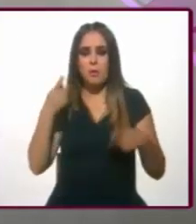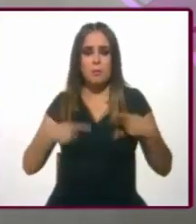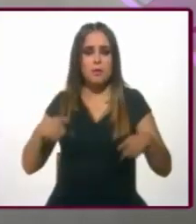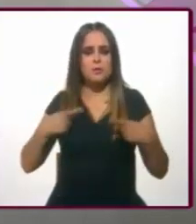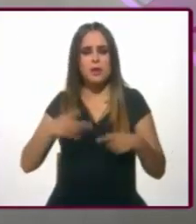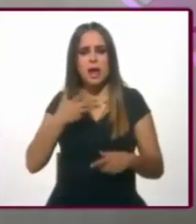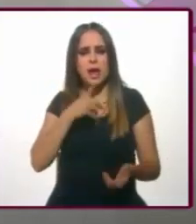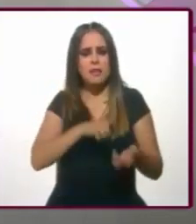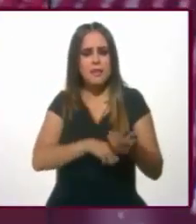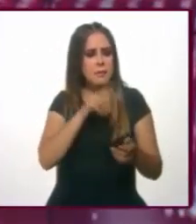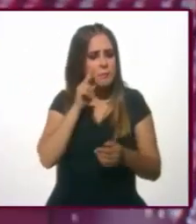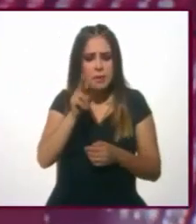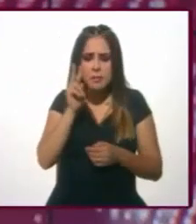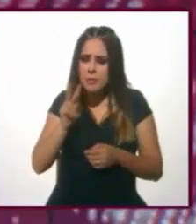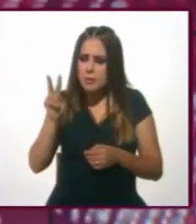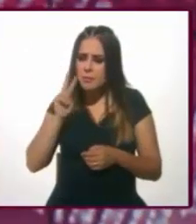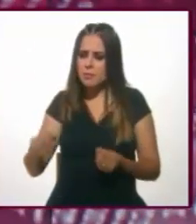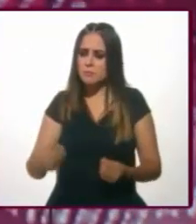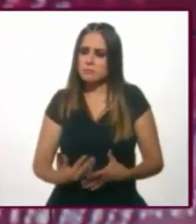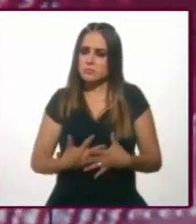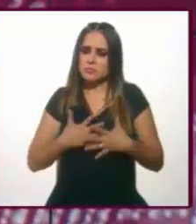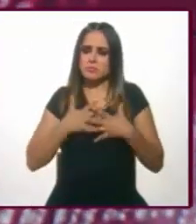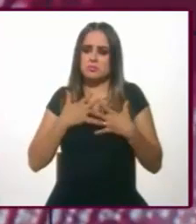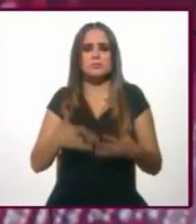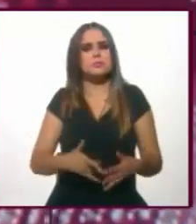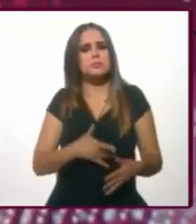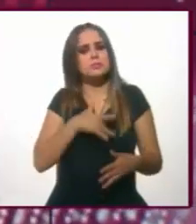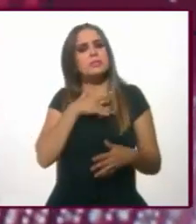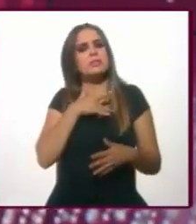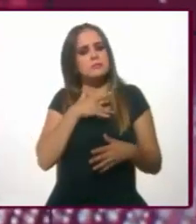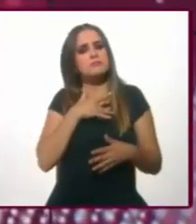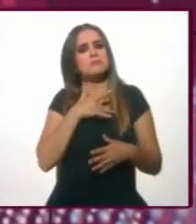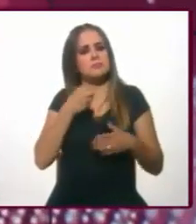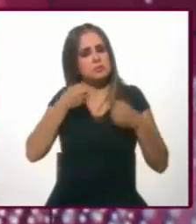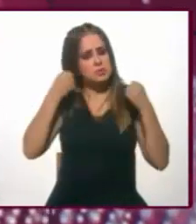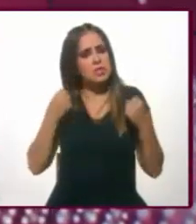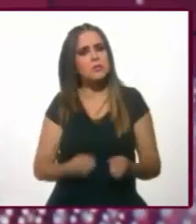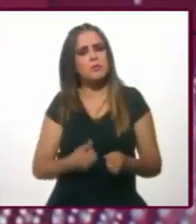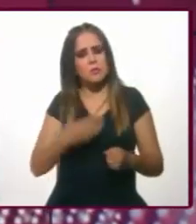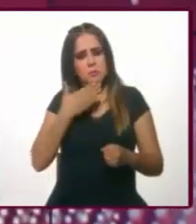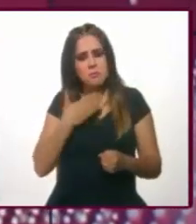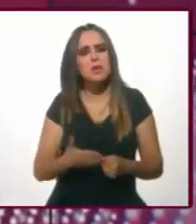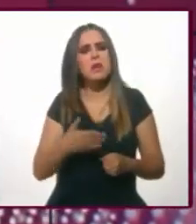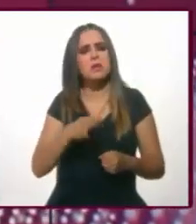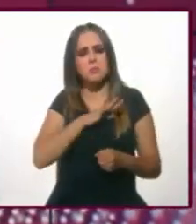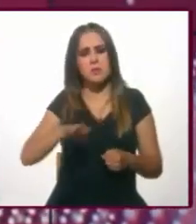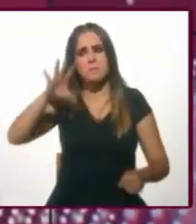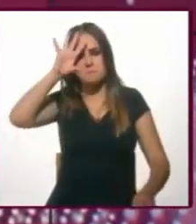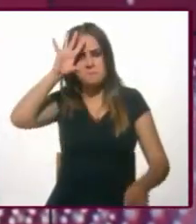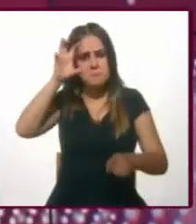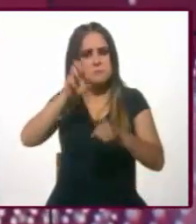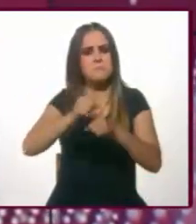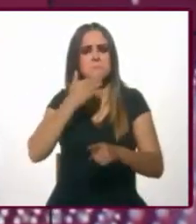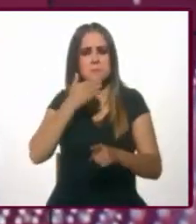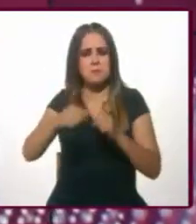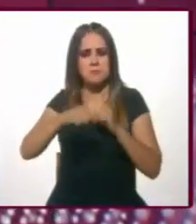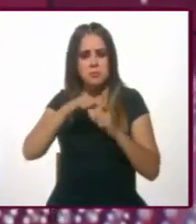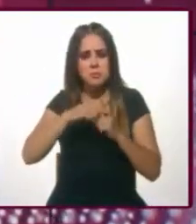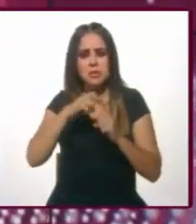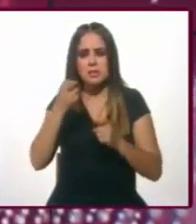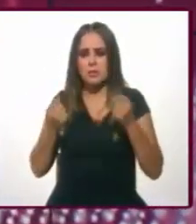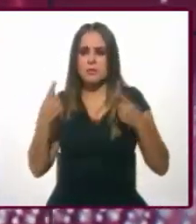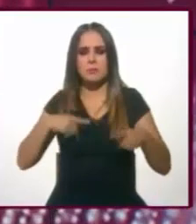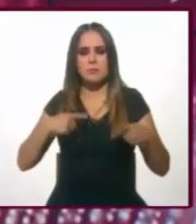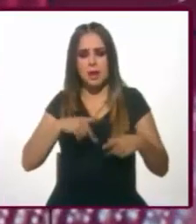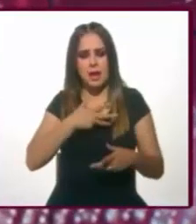está percibiendo que los está haciendo sentirse, como dices, con el camino correcto, con cierto optimismo y también la expectativa de que